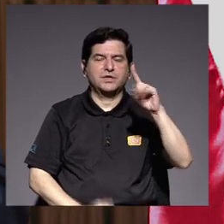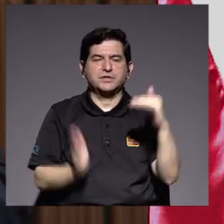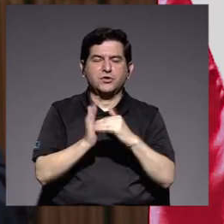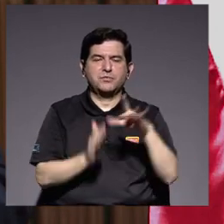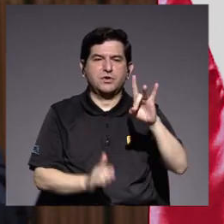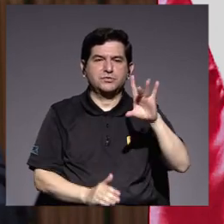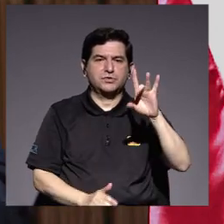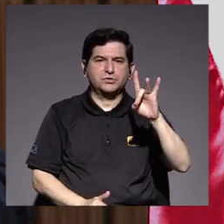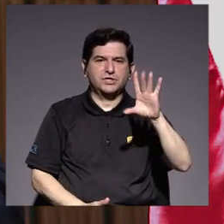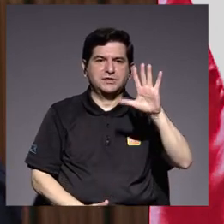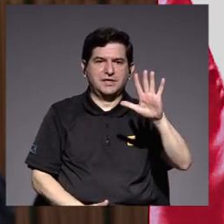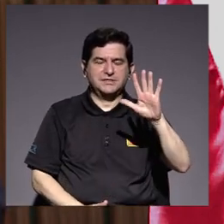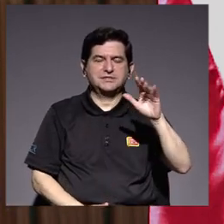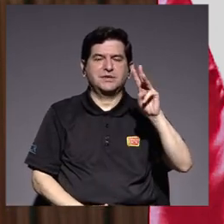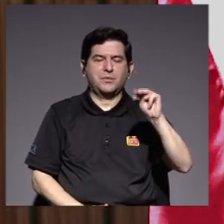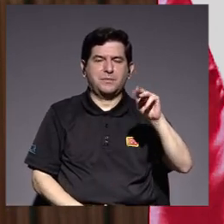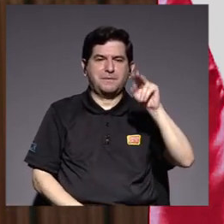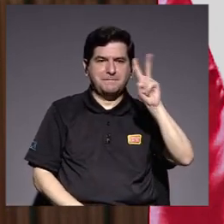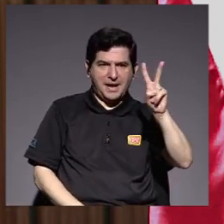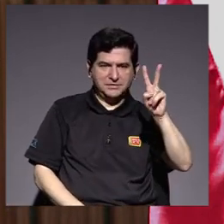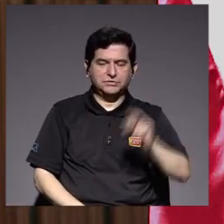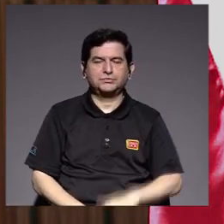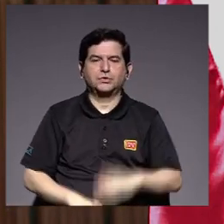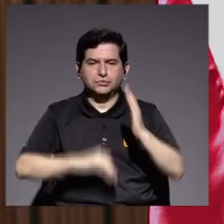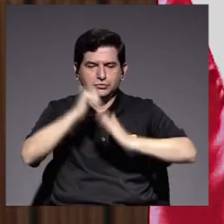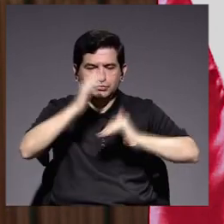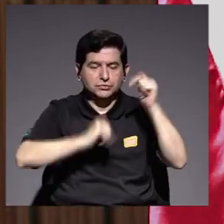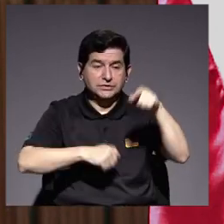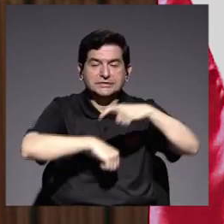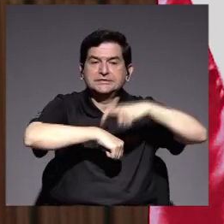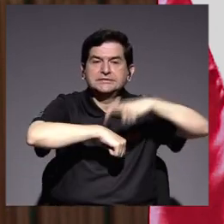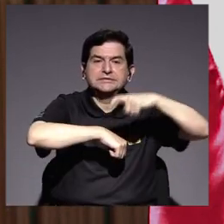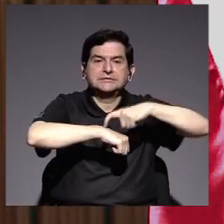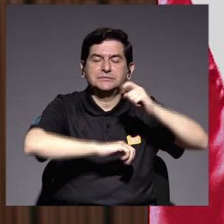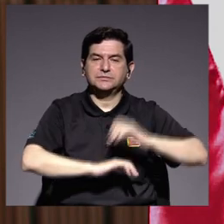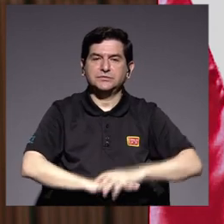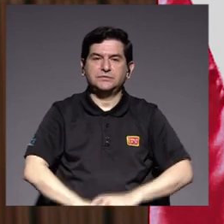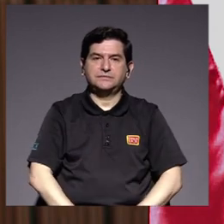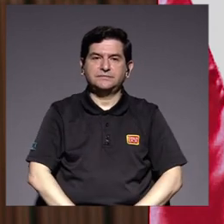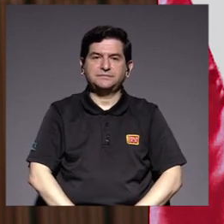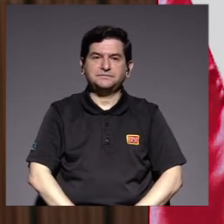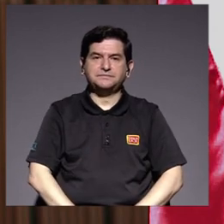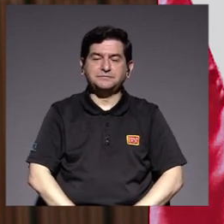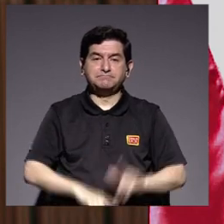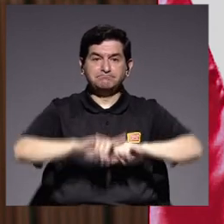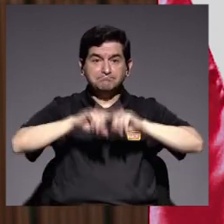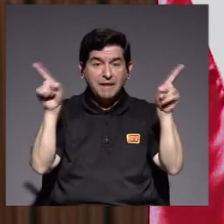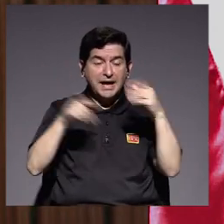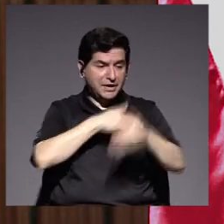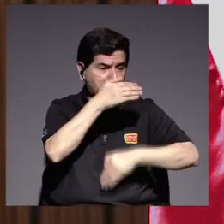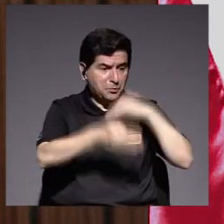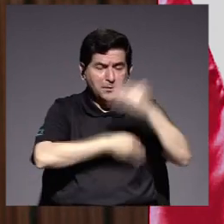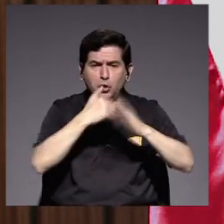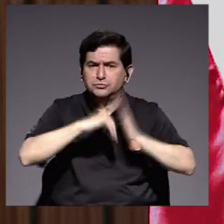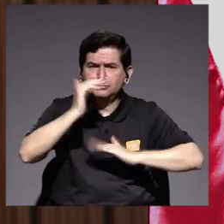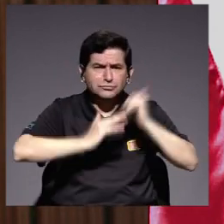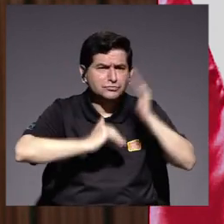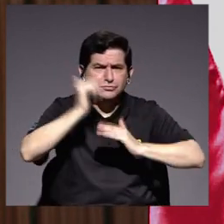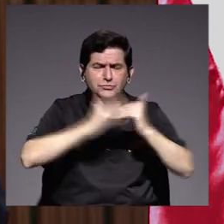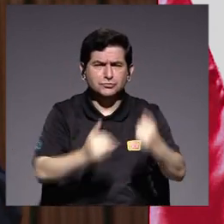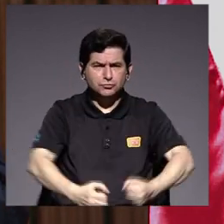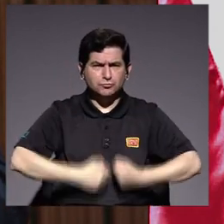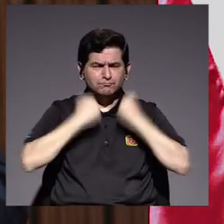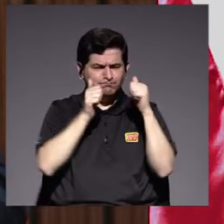885 metros cuadrados fueron construidos en este periodo sin embargo este proceso constructivo está